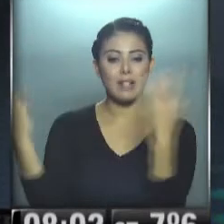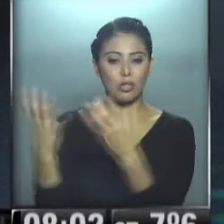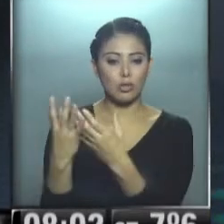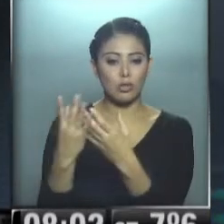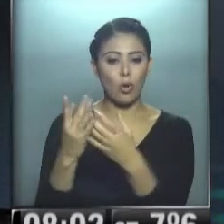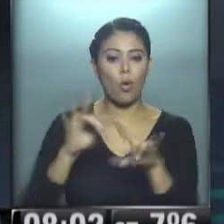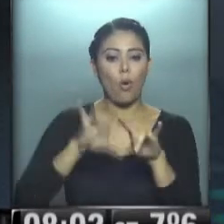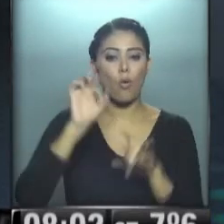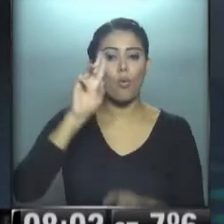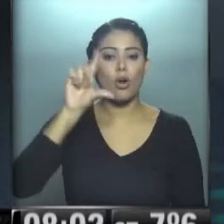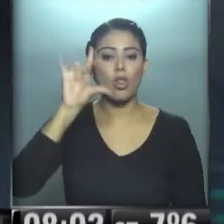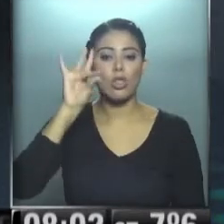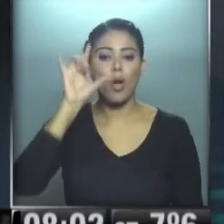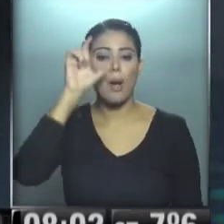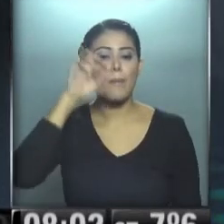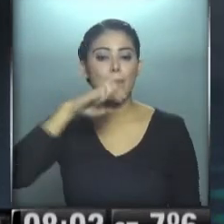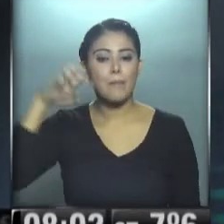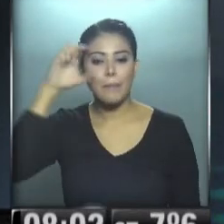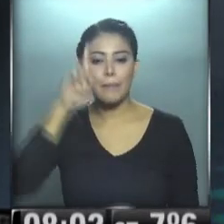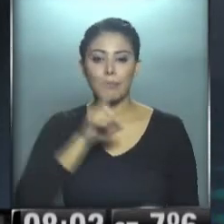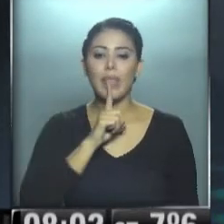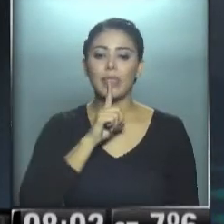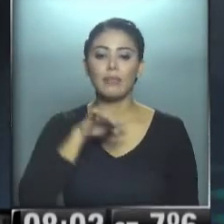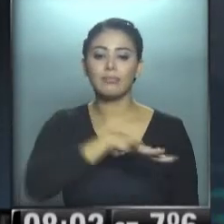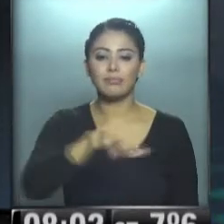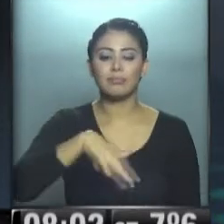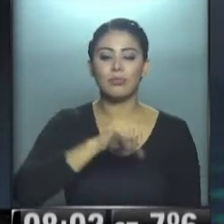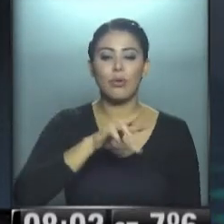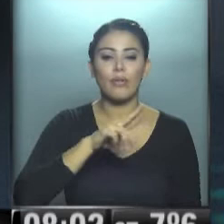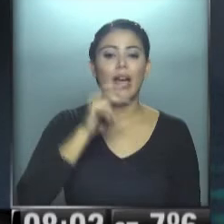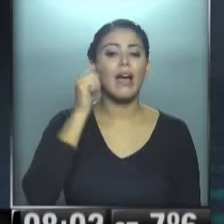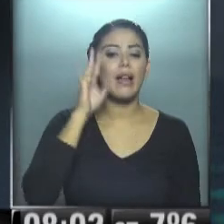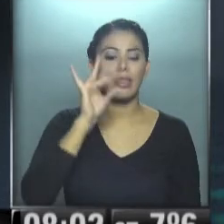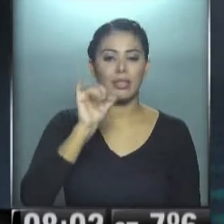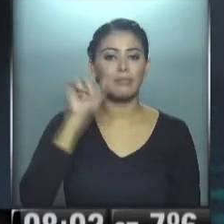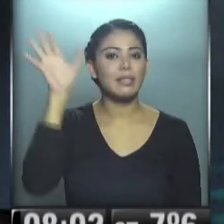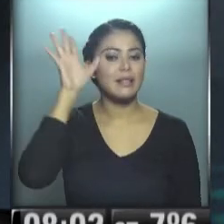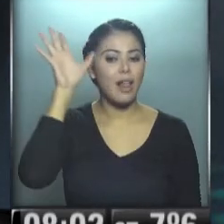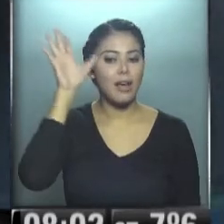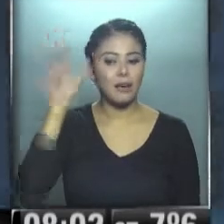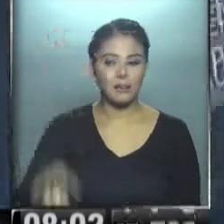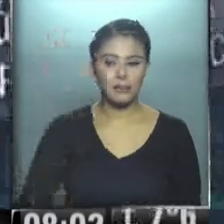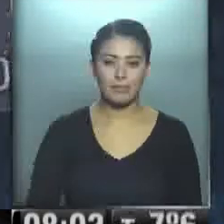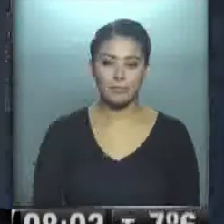World Warp. Realizada en Riva de Garda, Italia.